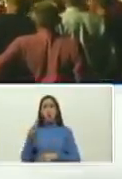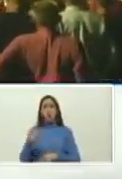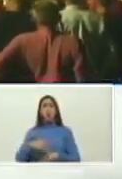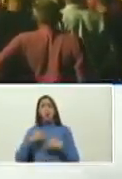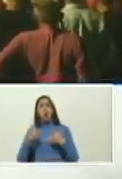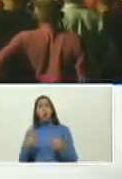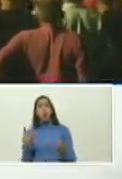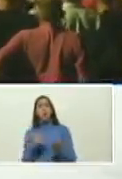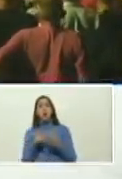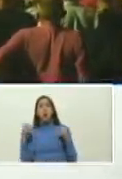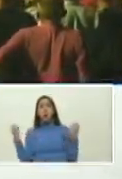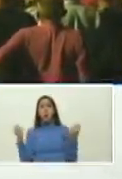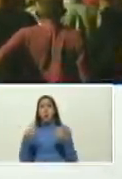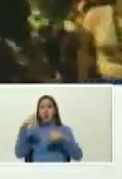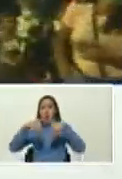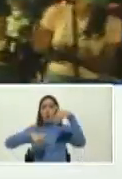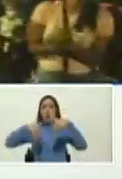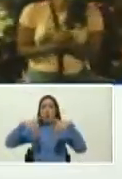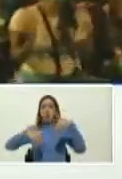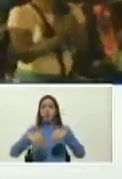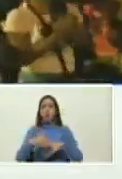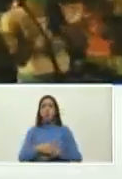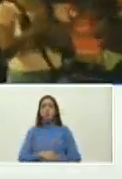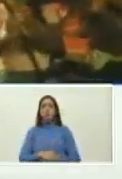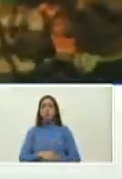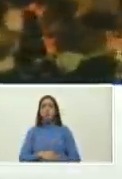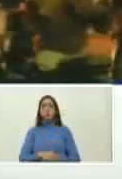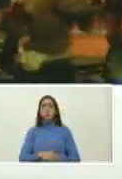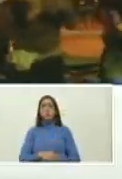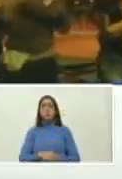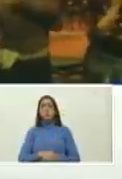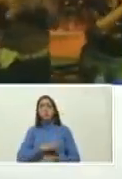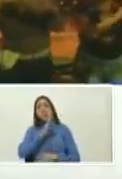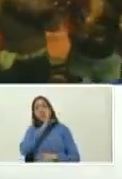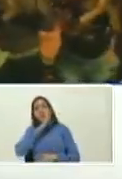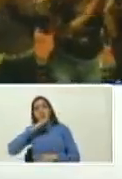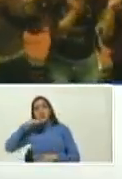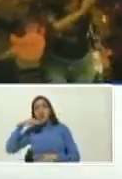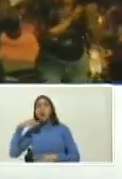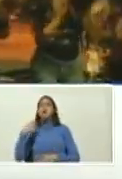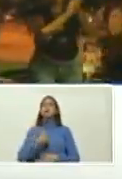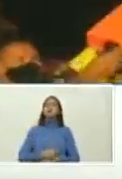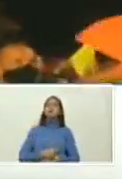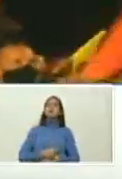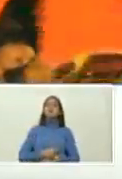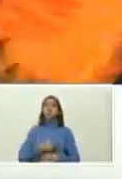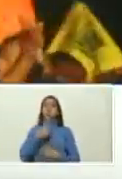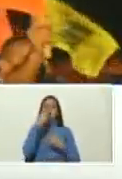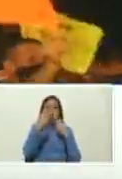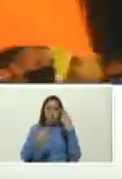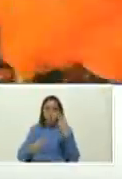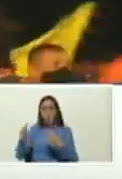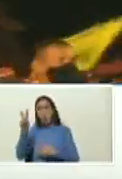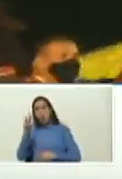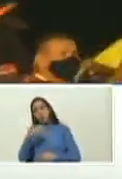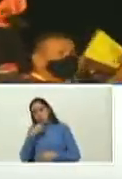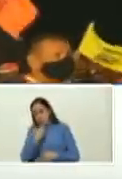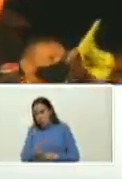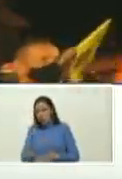participando en las elecciones que Enrique Capriles Radosky esté recorriendo el país muy bien